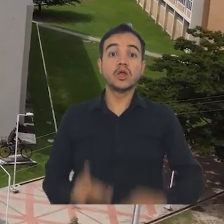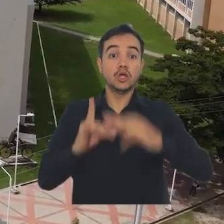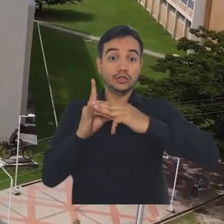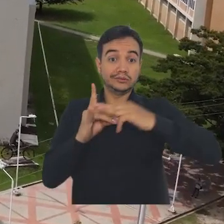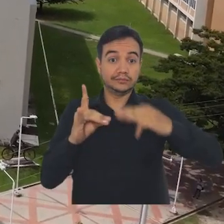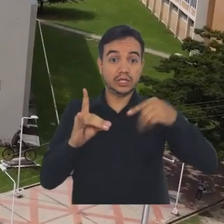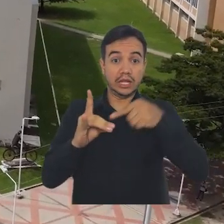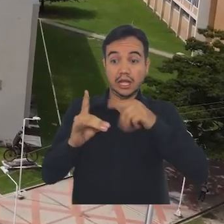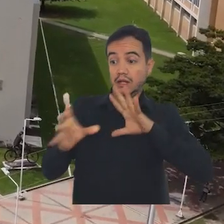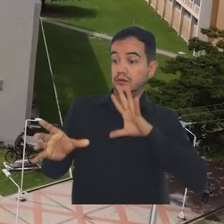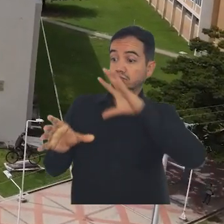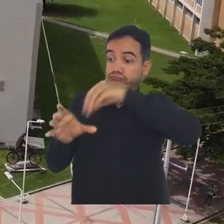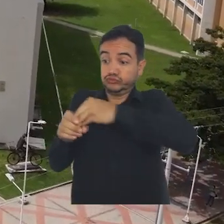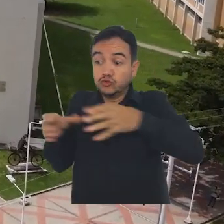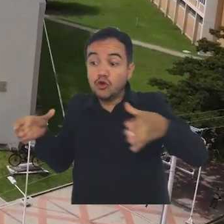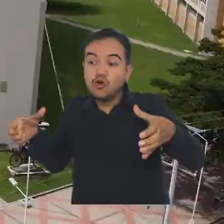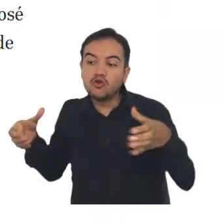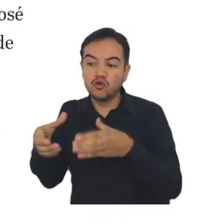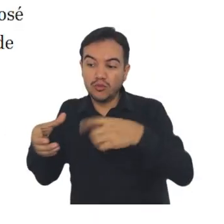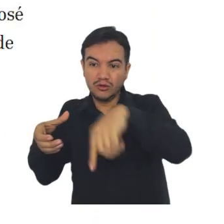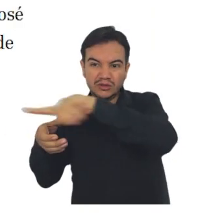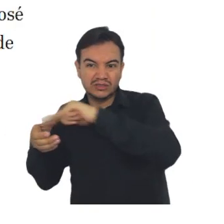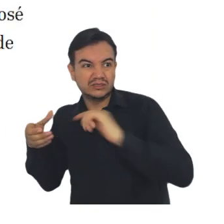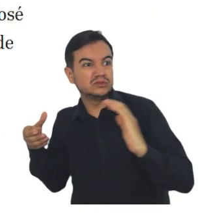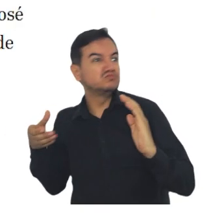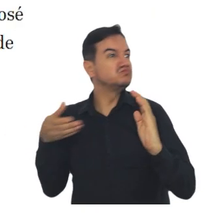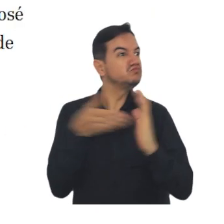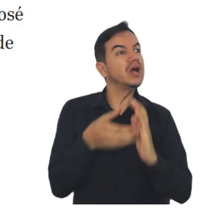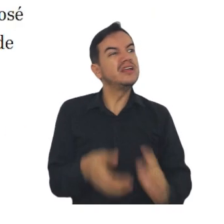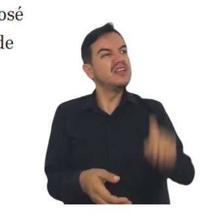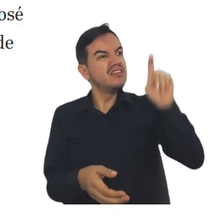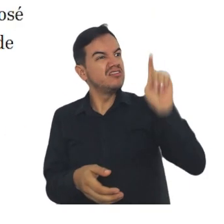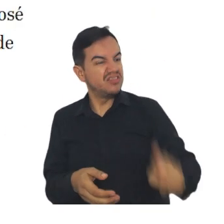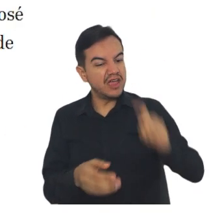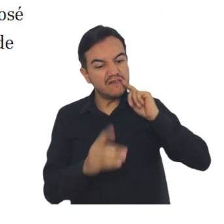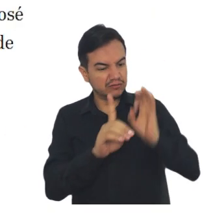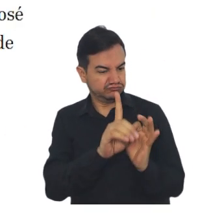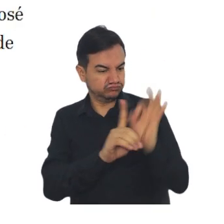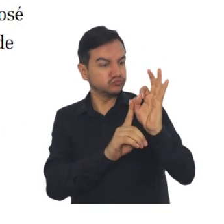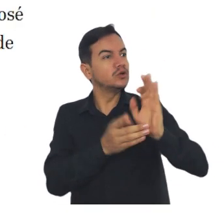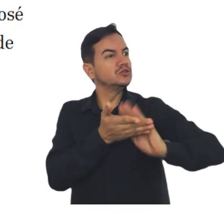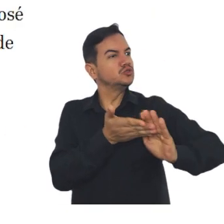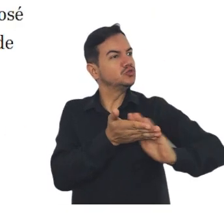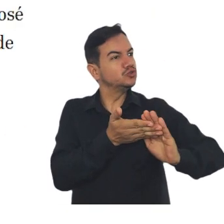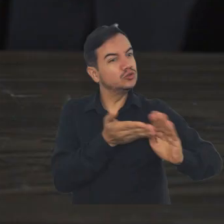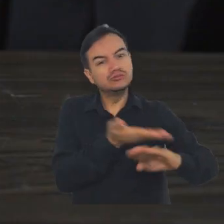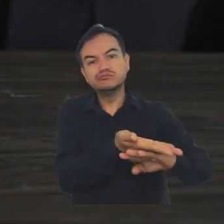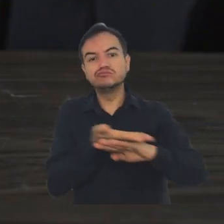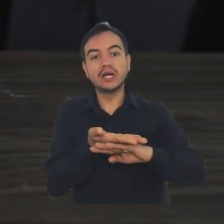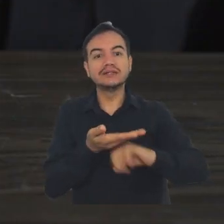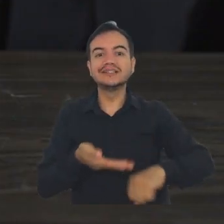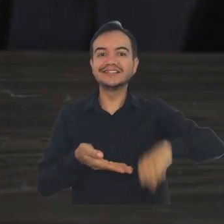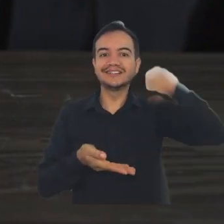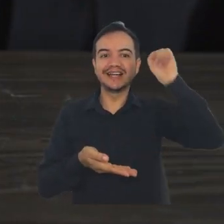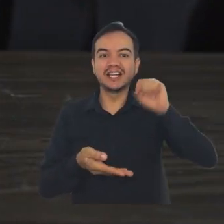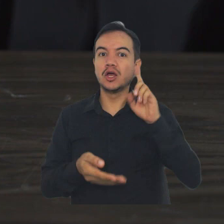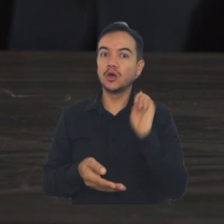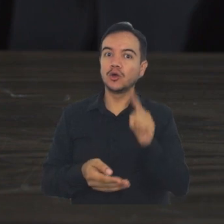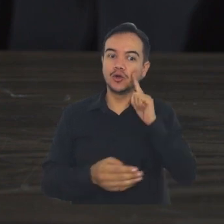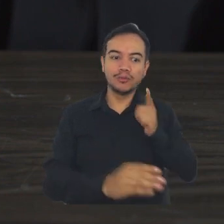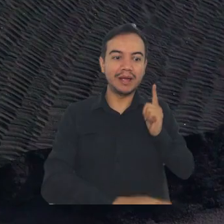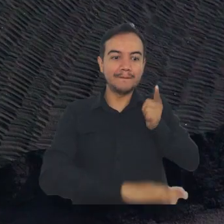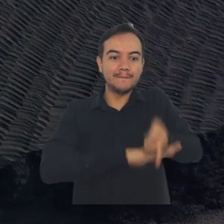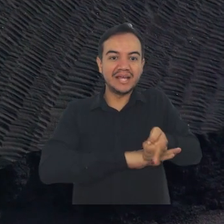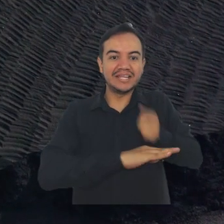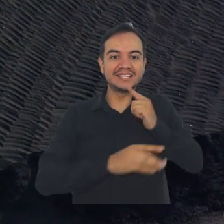La Universidad del Magdalena hace parte de las organizaciones que lograron una victoria climática tras la sentencia de un